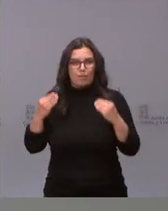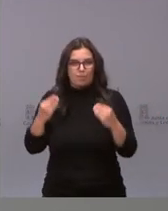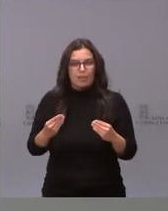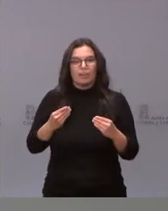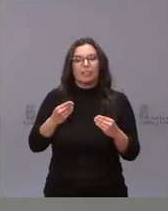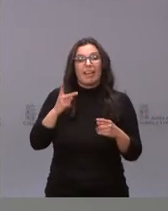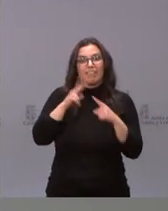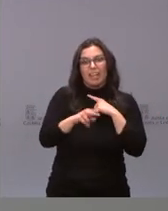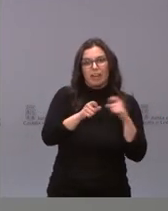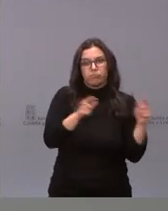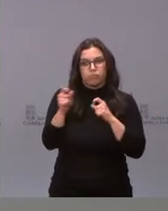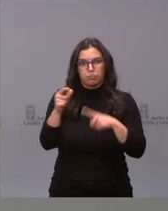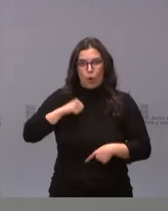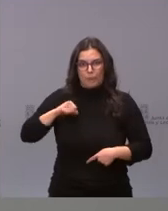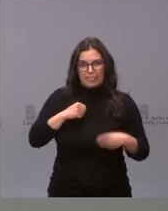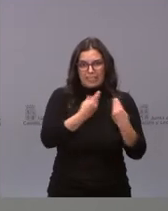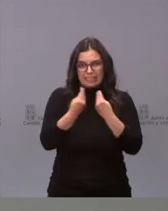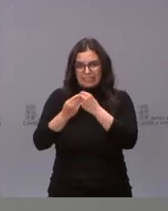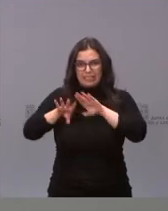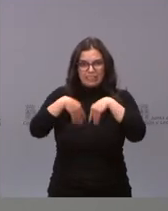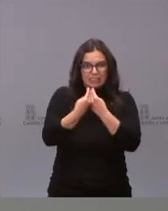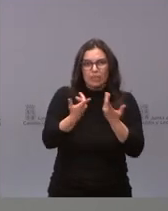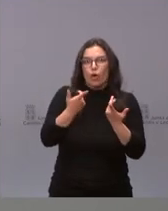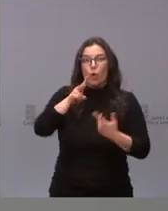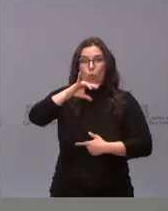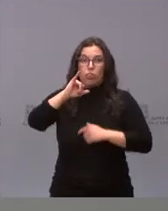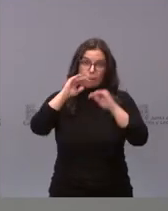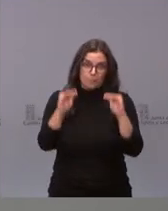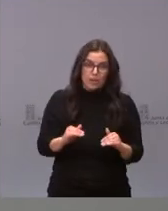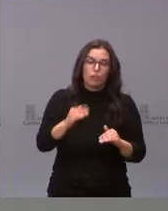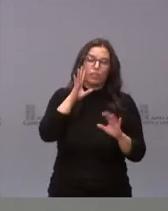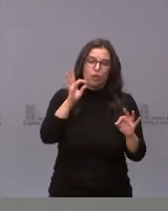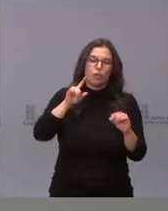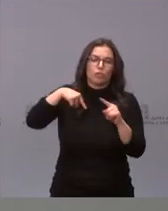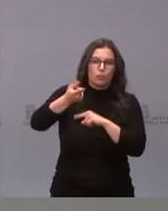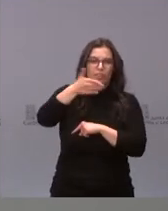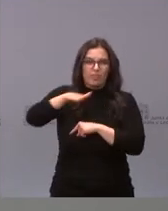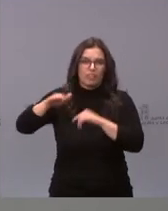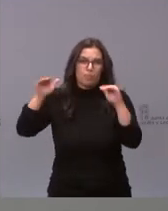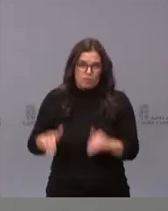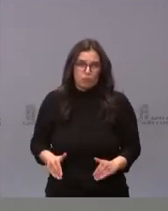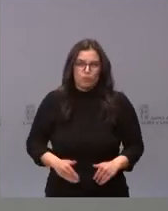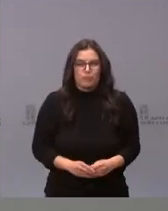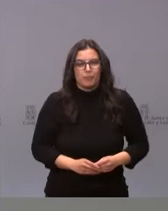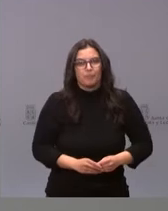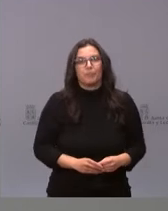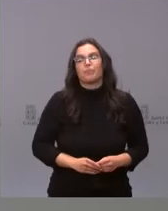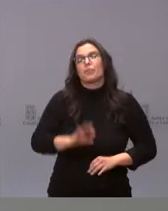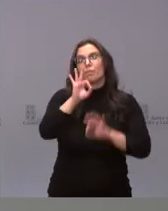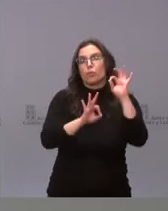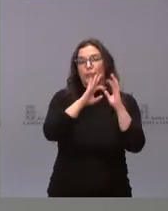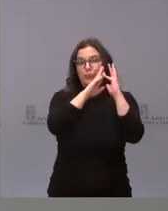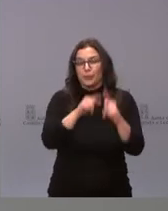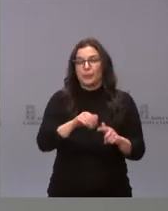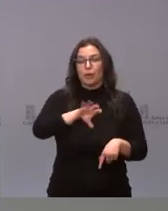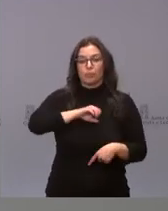tantas hospitalizaciones, no haya tantos ingresos en UCI, desde luego haya menos fallecimientos. La tasa de incidencia y